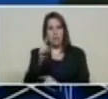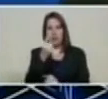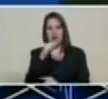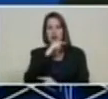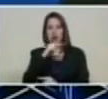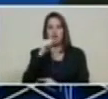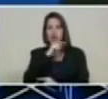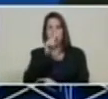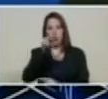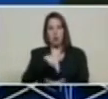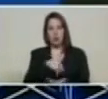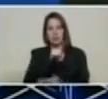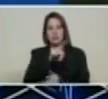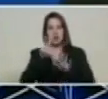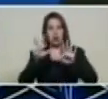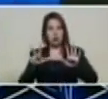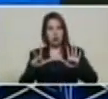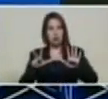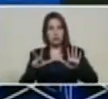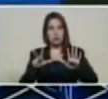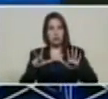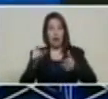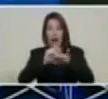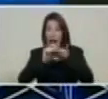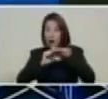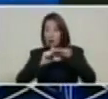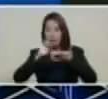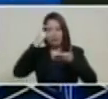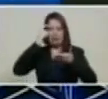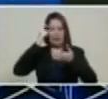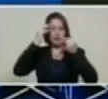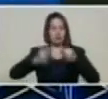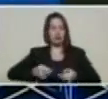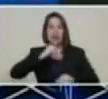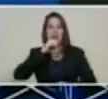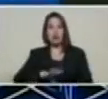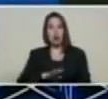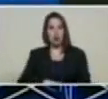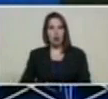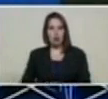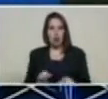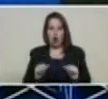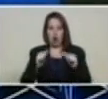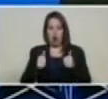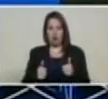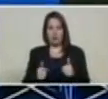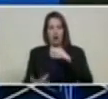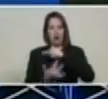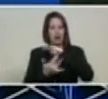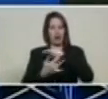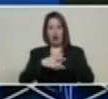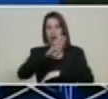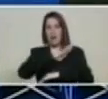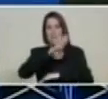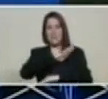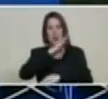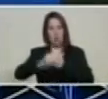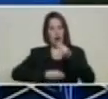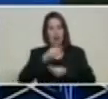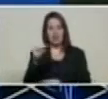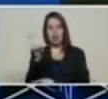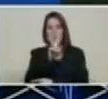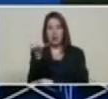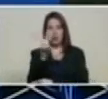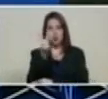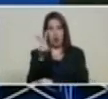2018, anótenlo, fecha histórica, ha nacido con tecnología propia, con esfuerzo